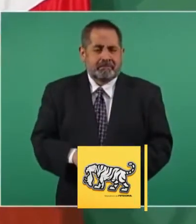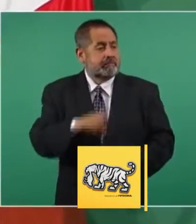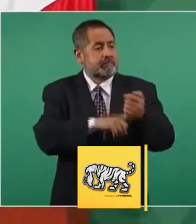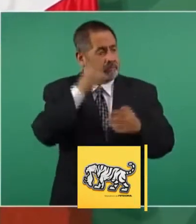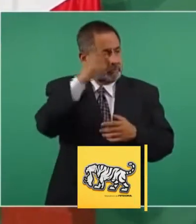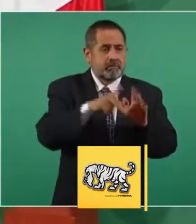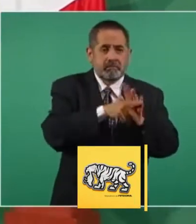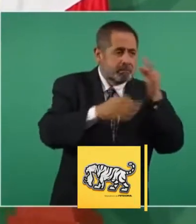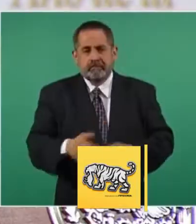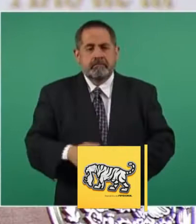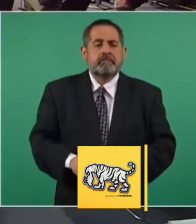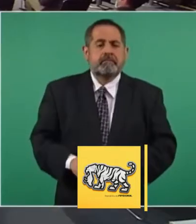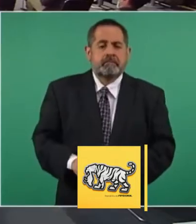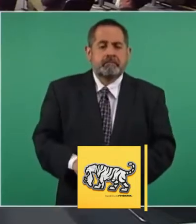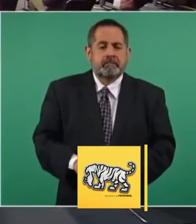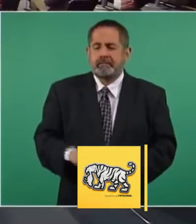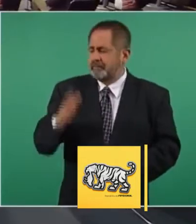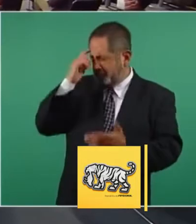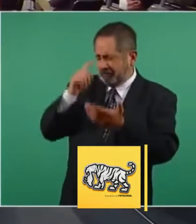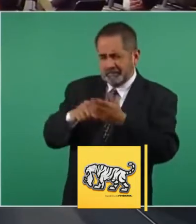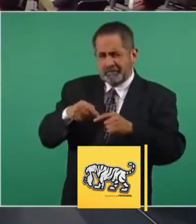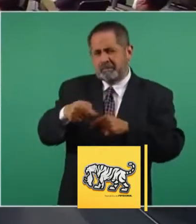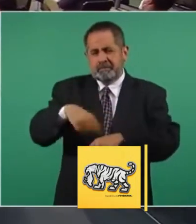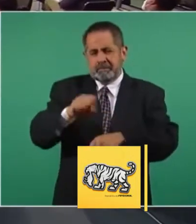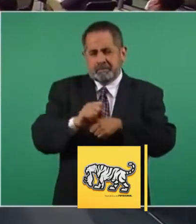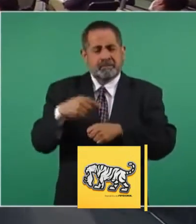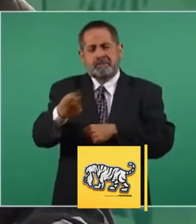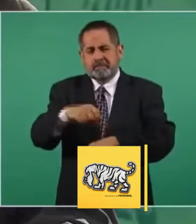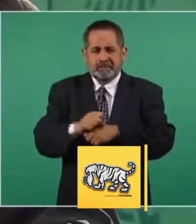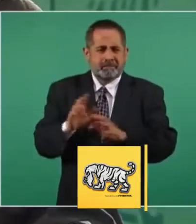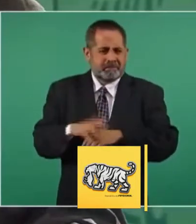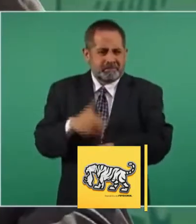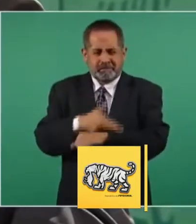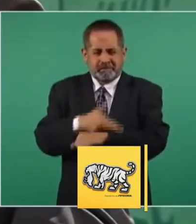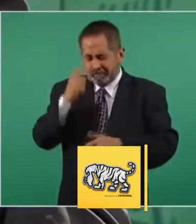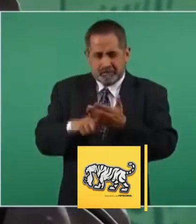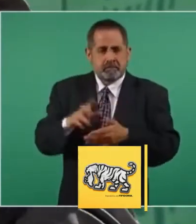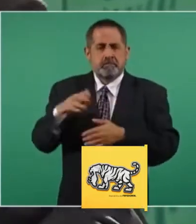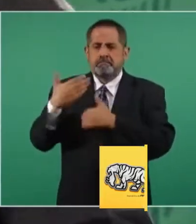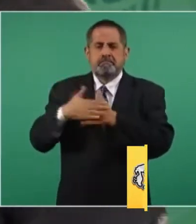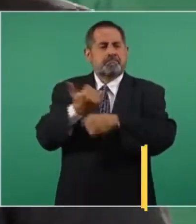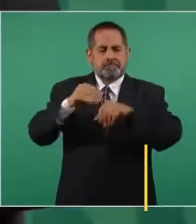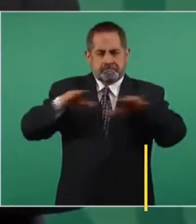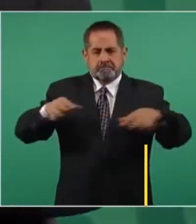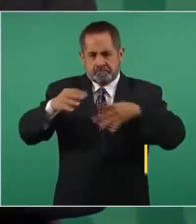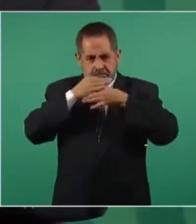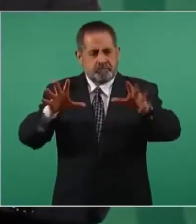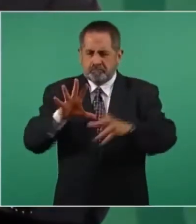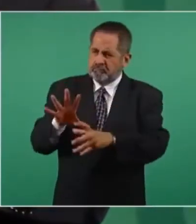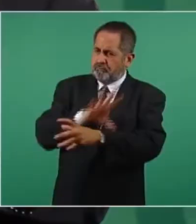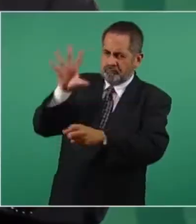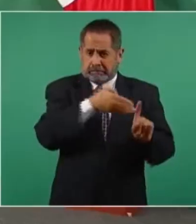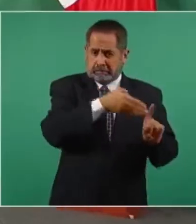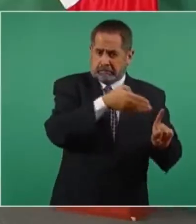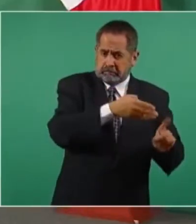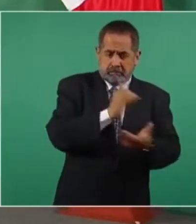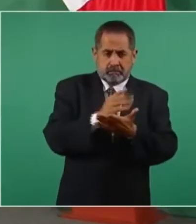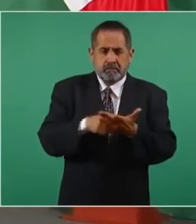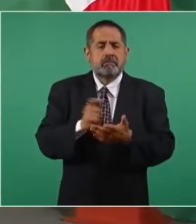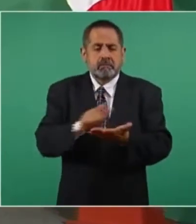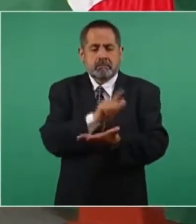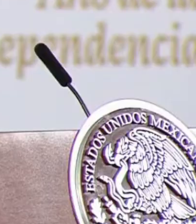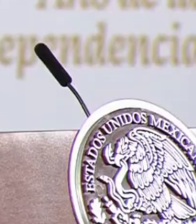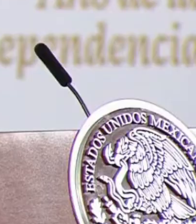dueños de medios de comunicación. Yo creo que la semana próxima ya vamos a poder tener un informe general de todo. Se